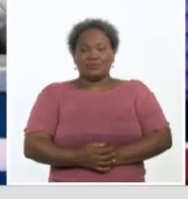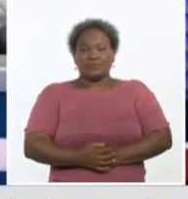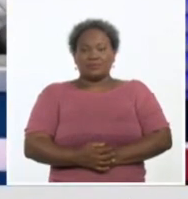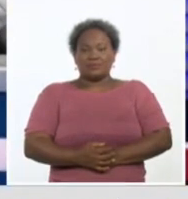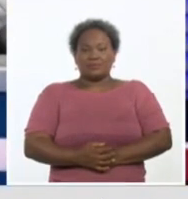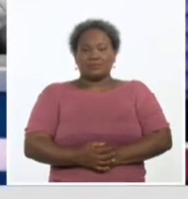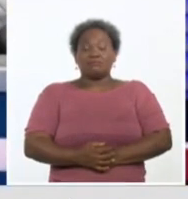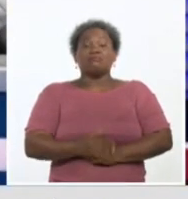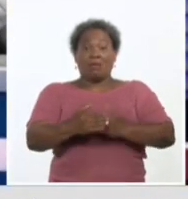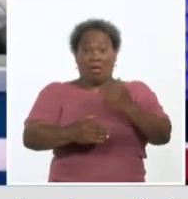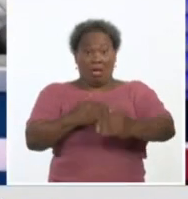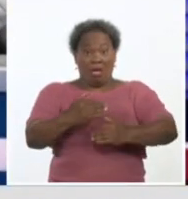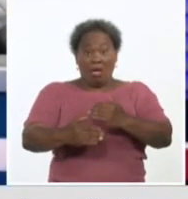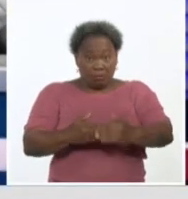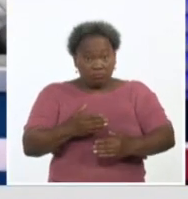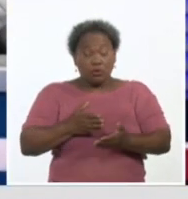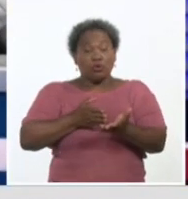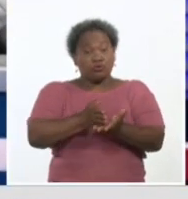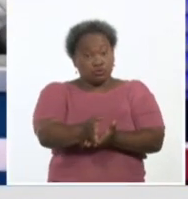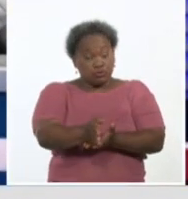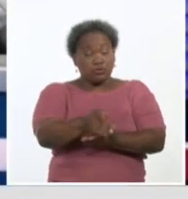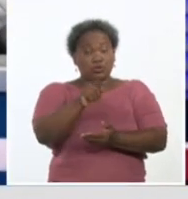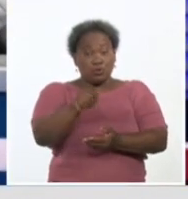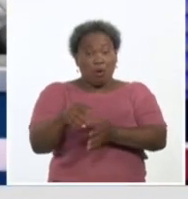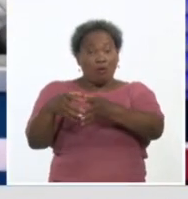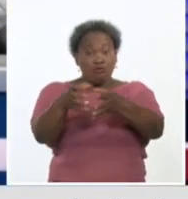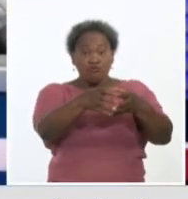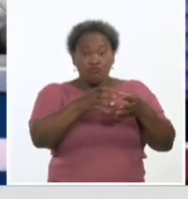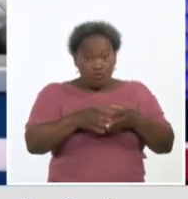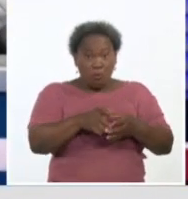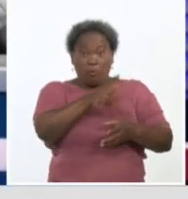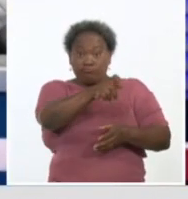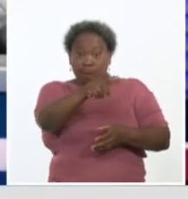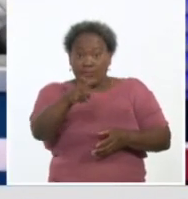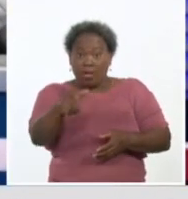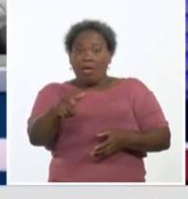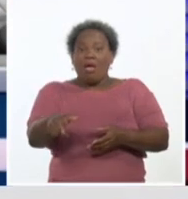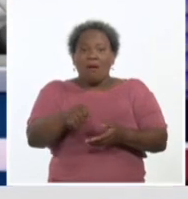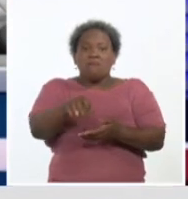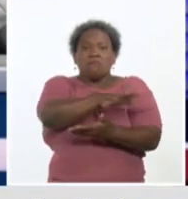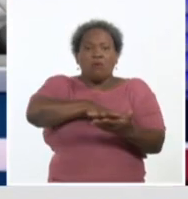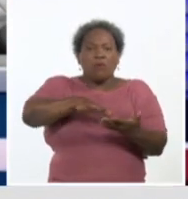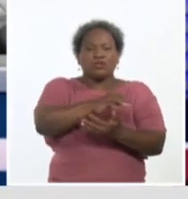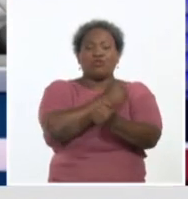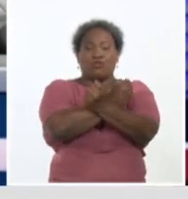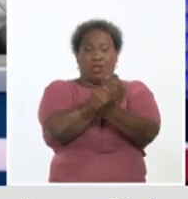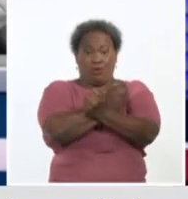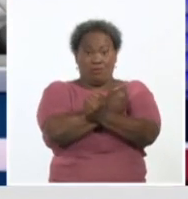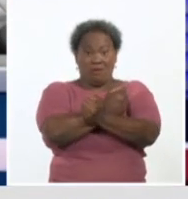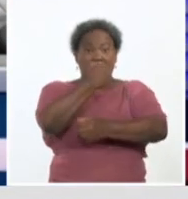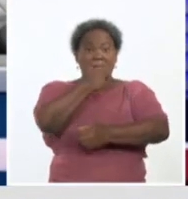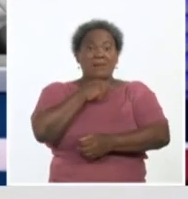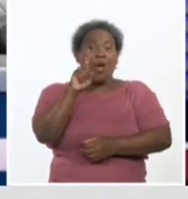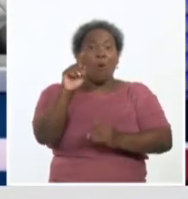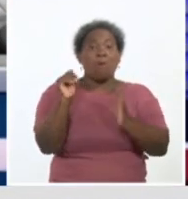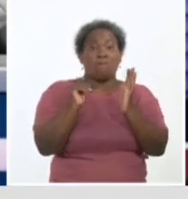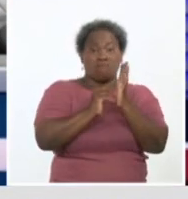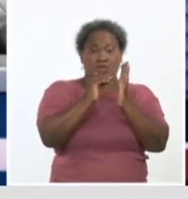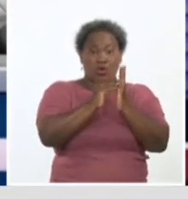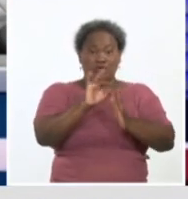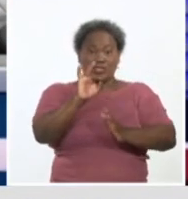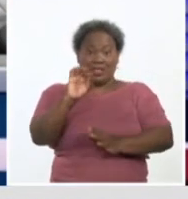Avanza la intervención sanitaria en grupos y poblaciones de riesgo. Conocíamos que más de un millón setenta mil